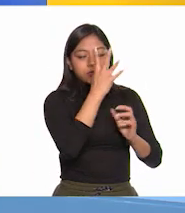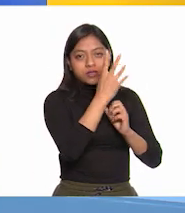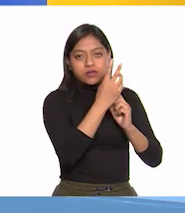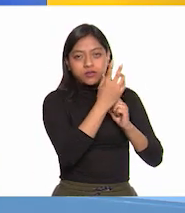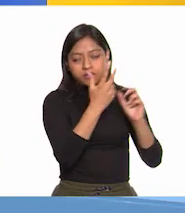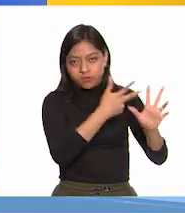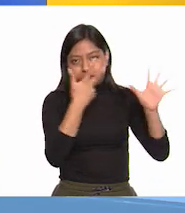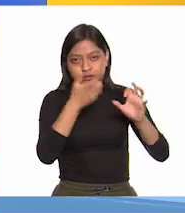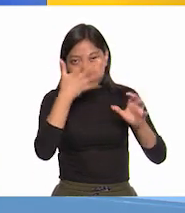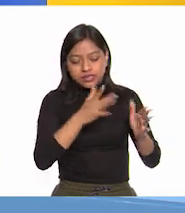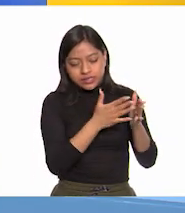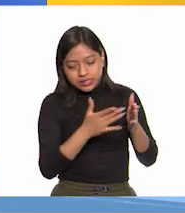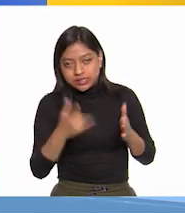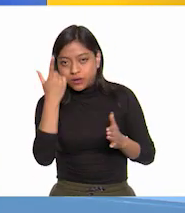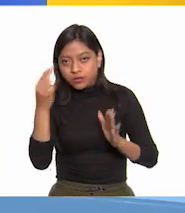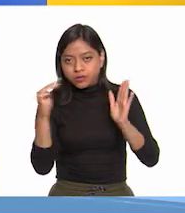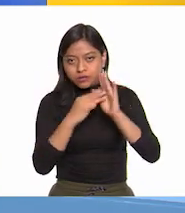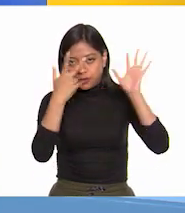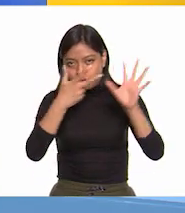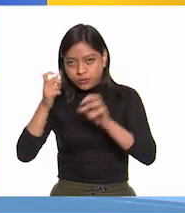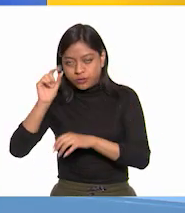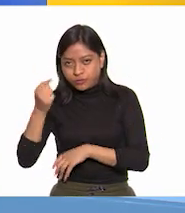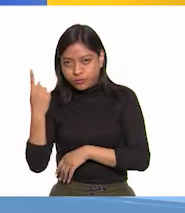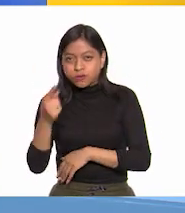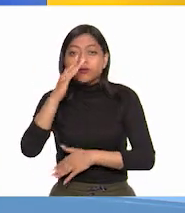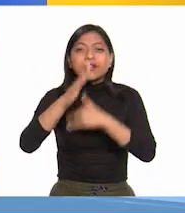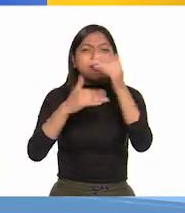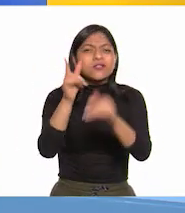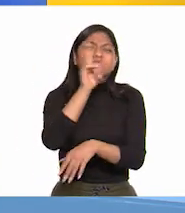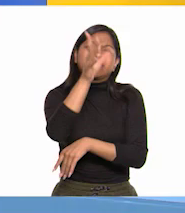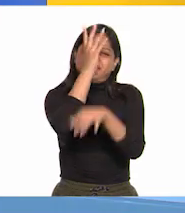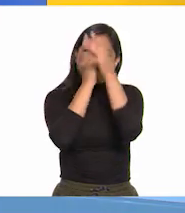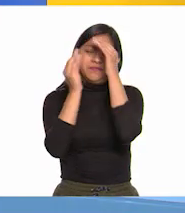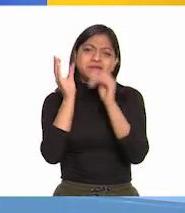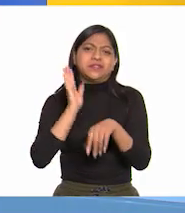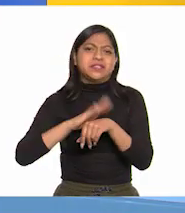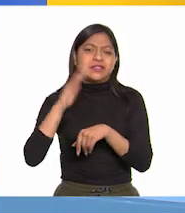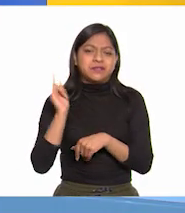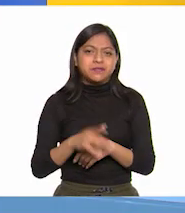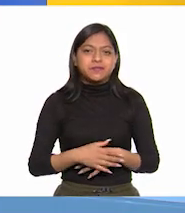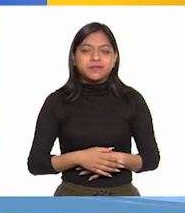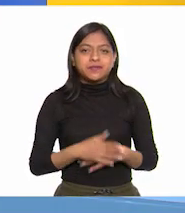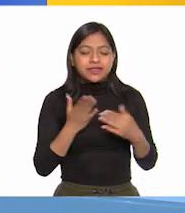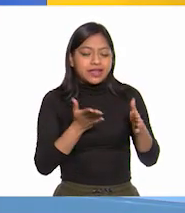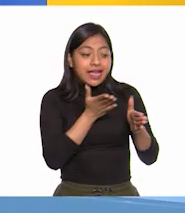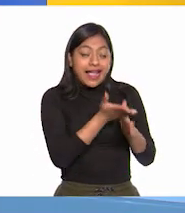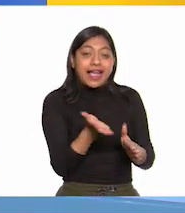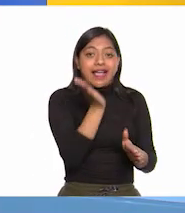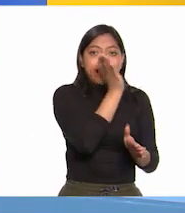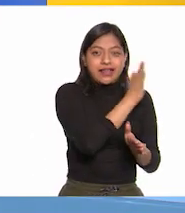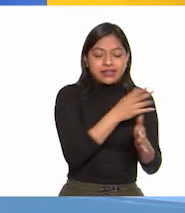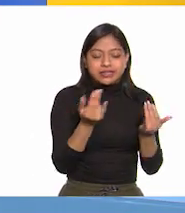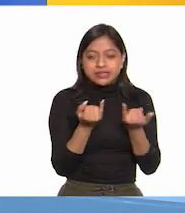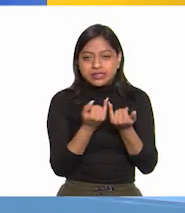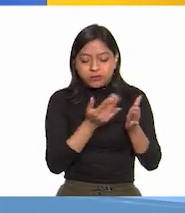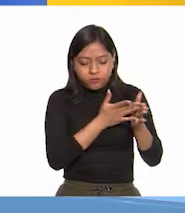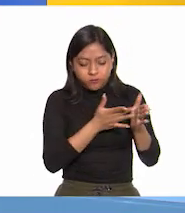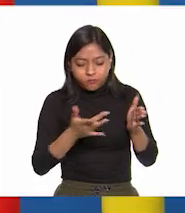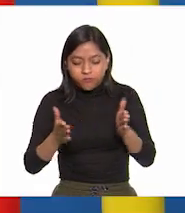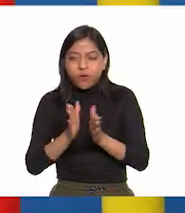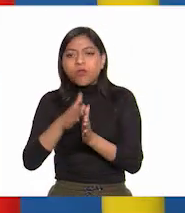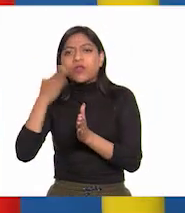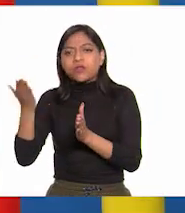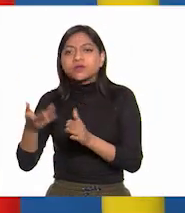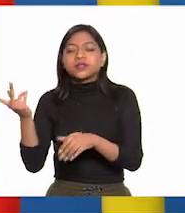1821. Y en otras clases iremos profundizando en lo que pasó antes, durante y después del movimiento.